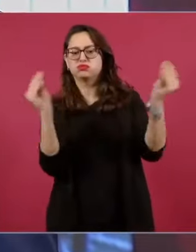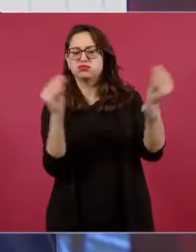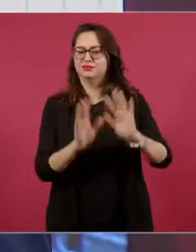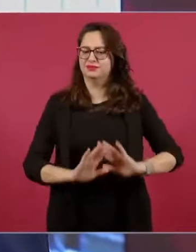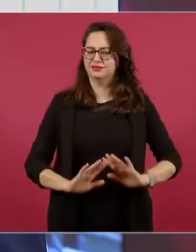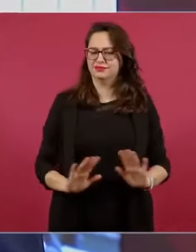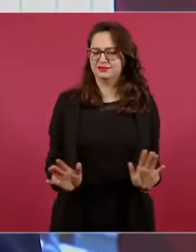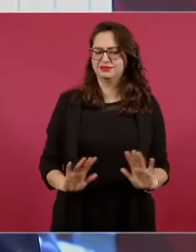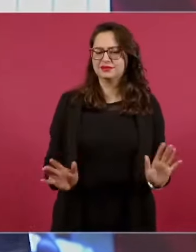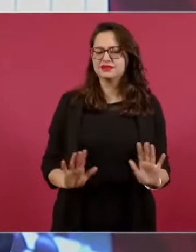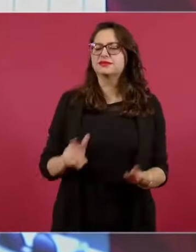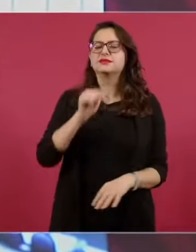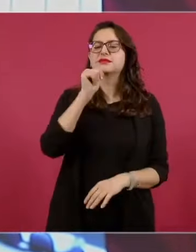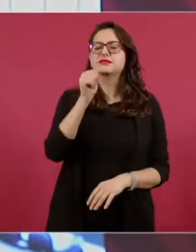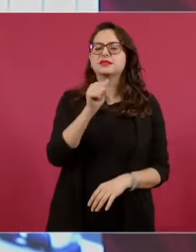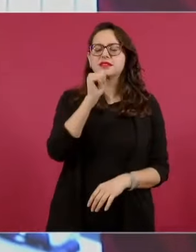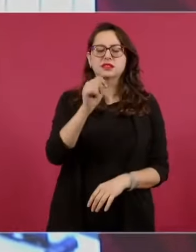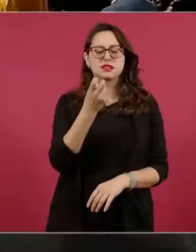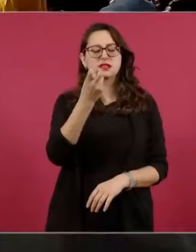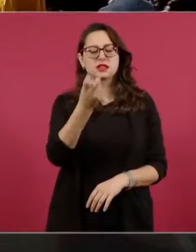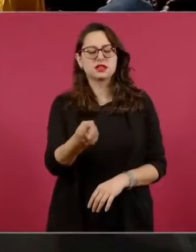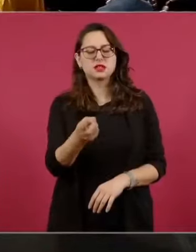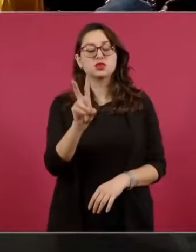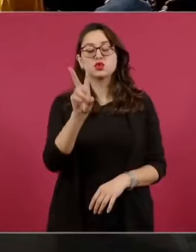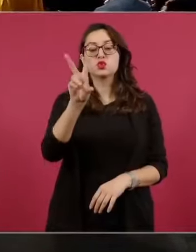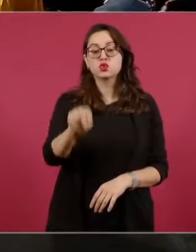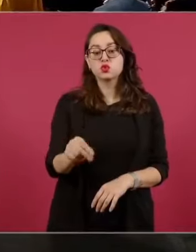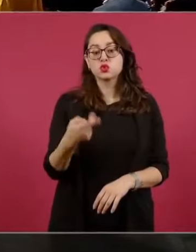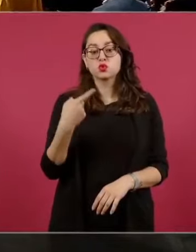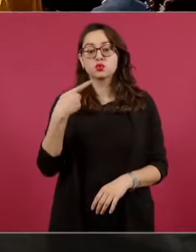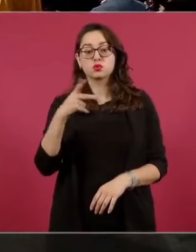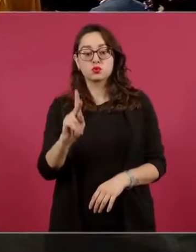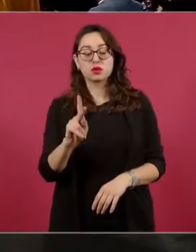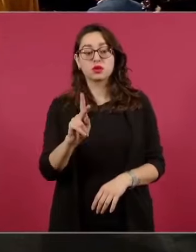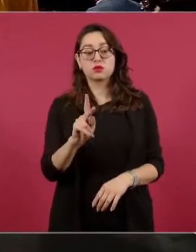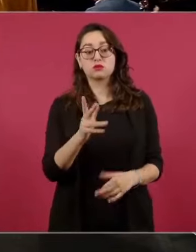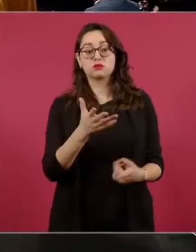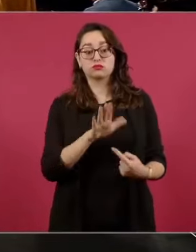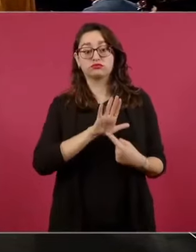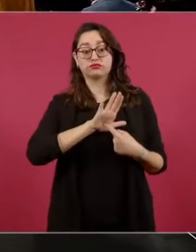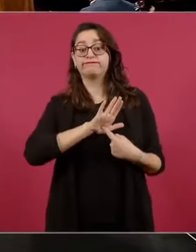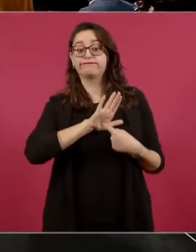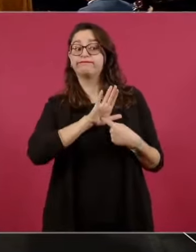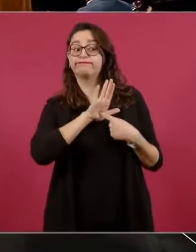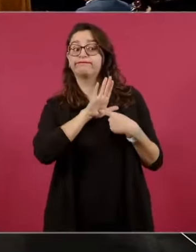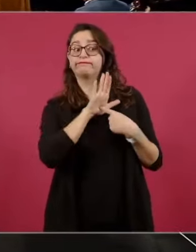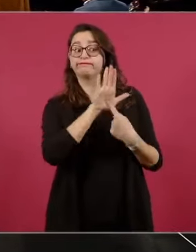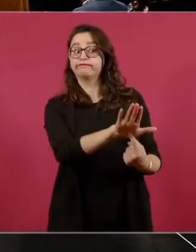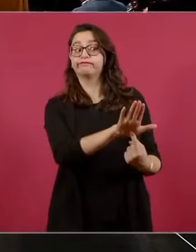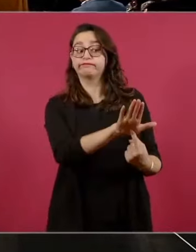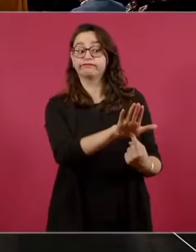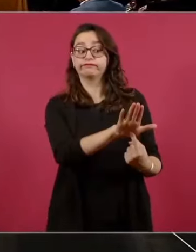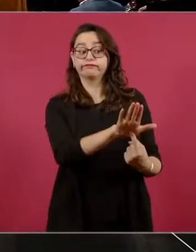mostrarte de que